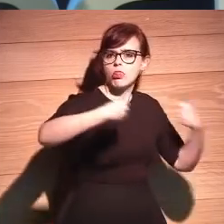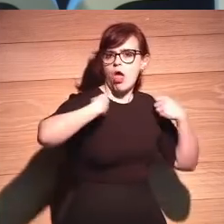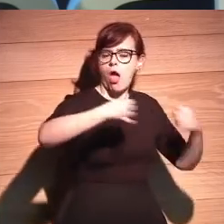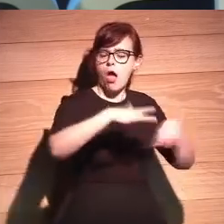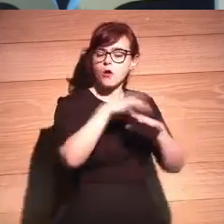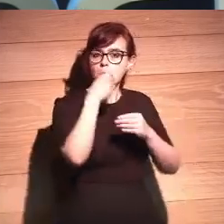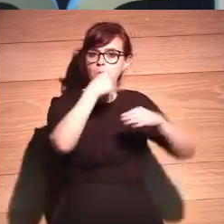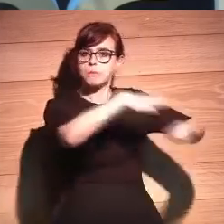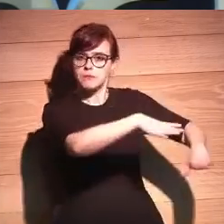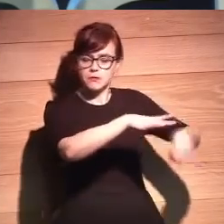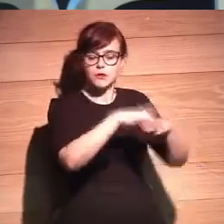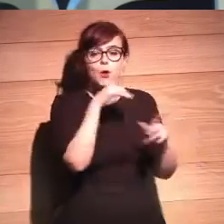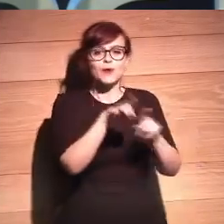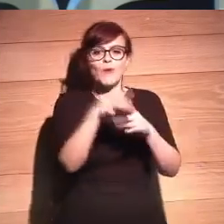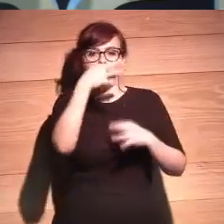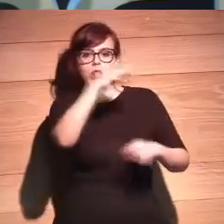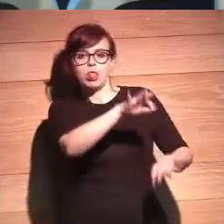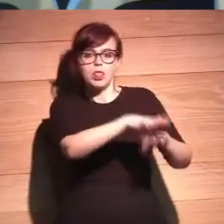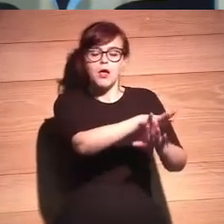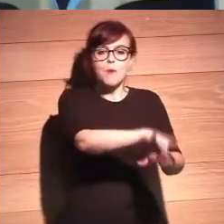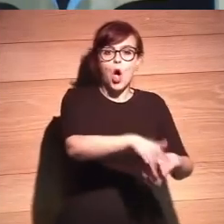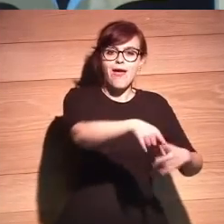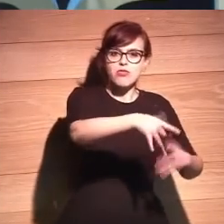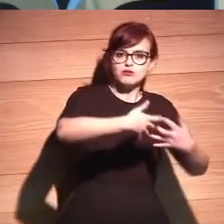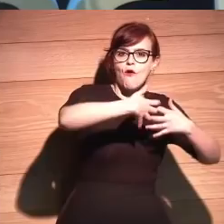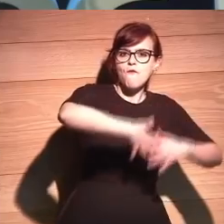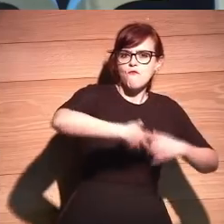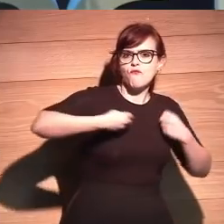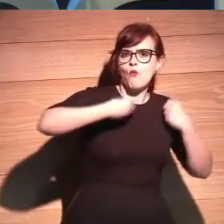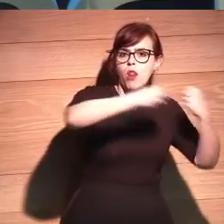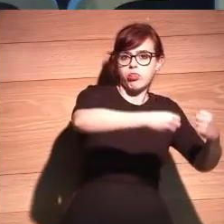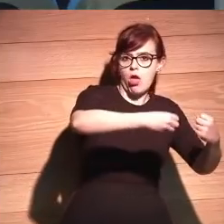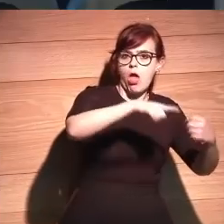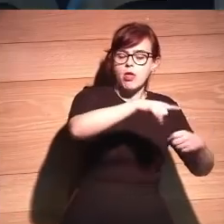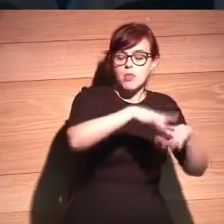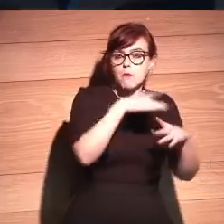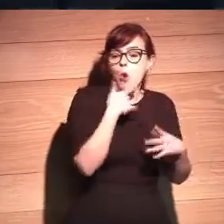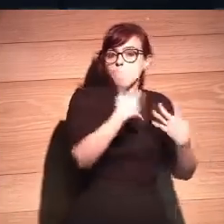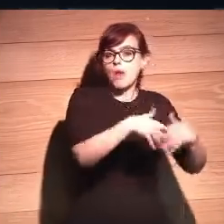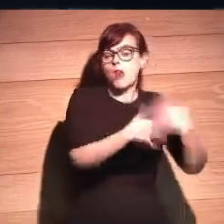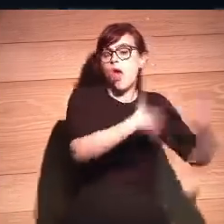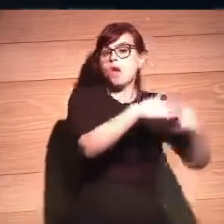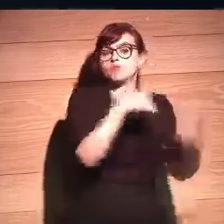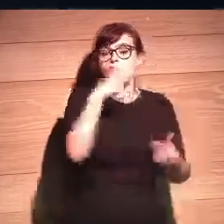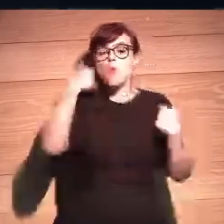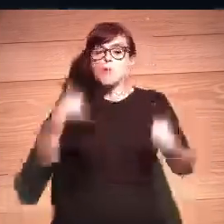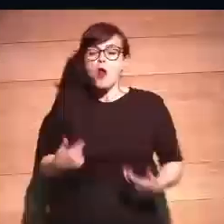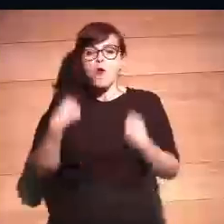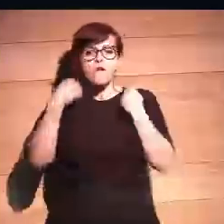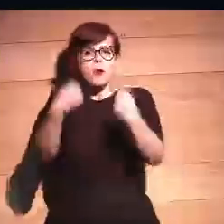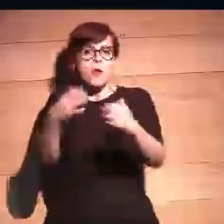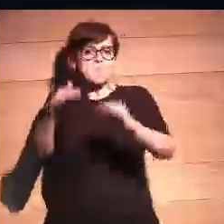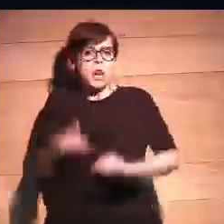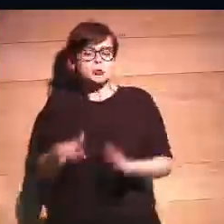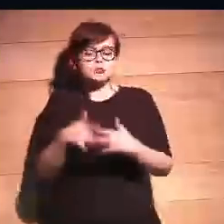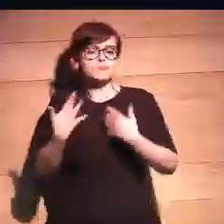en los cuales los humanos, a medida que las máquinas tienen más potencia y fuerza, vamos perdiendo esa fuerza física. Sí. Después se pasa a una fase de cálculo.